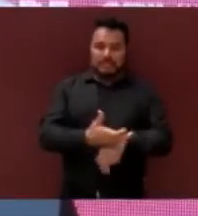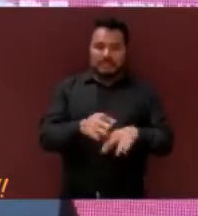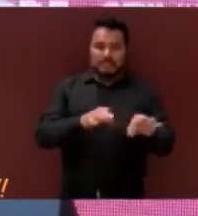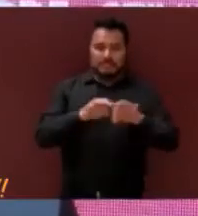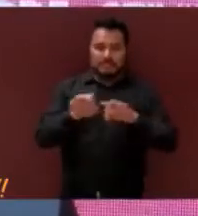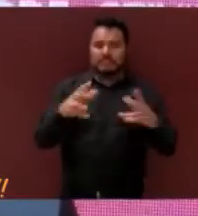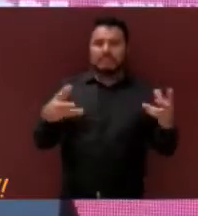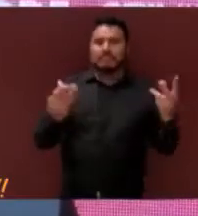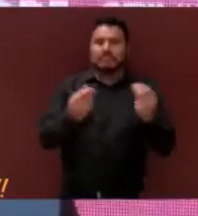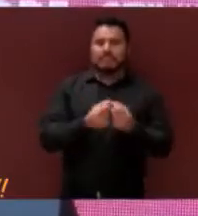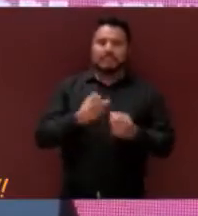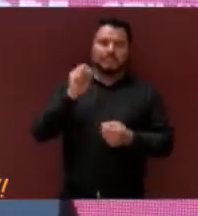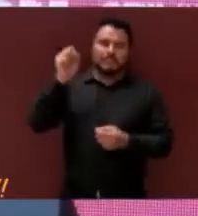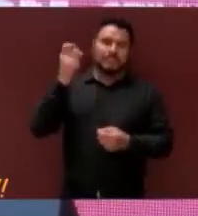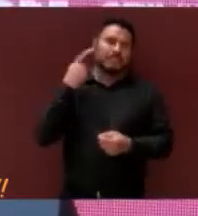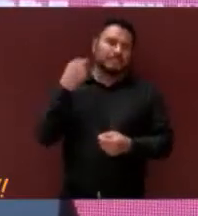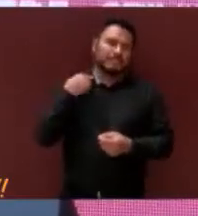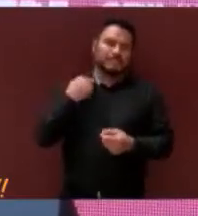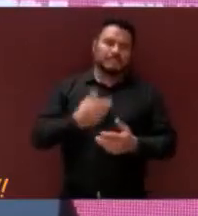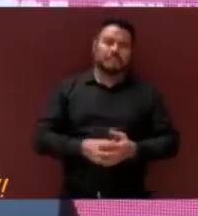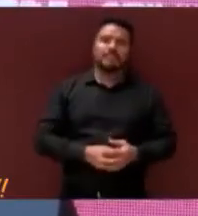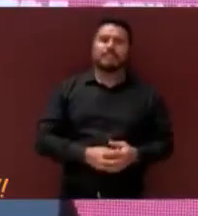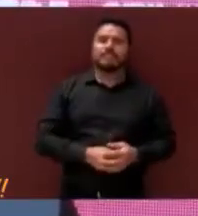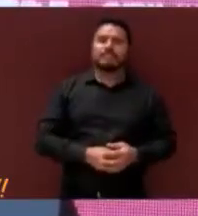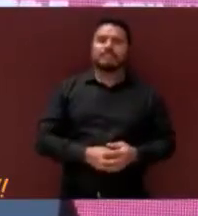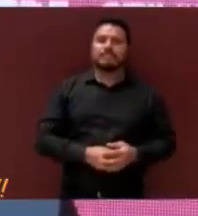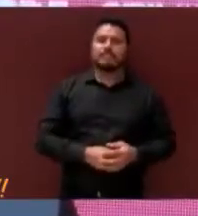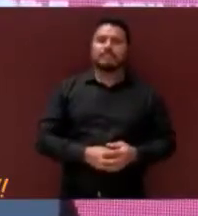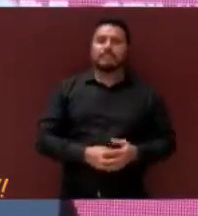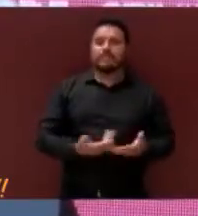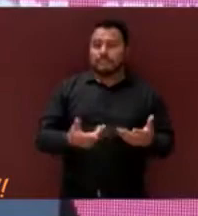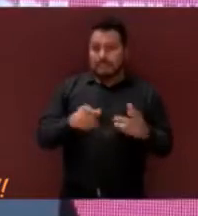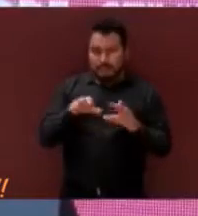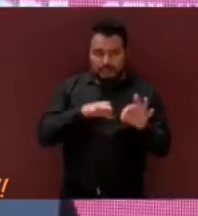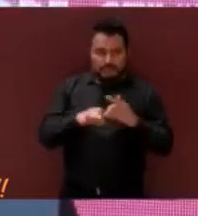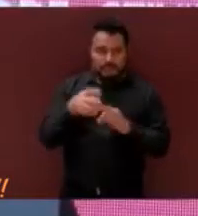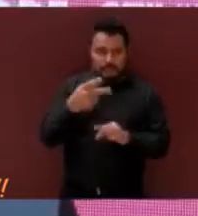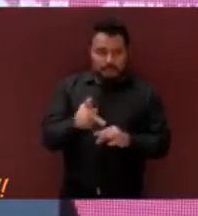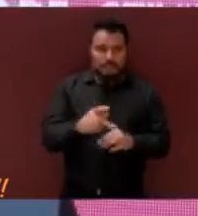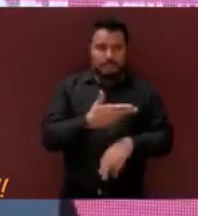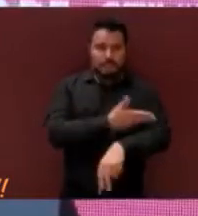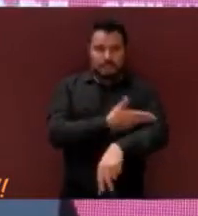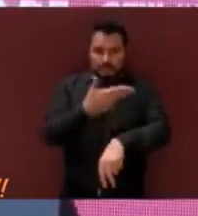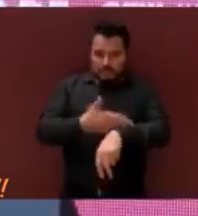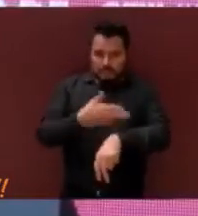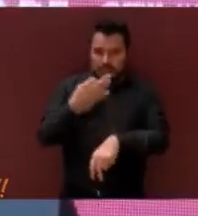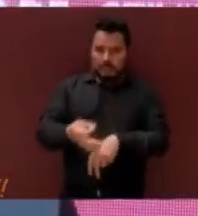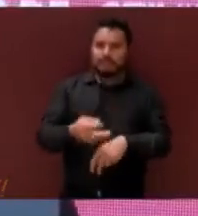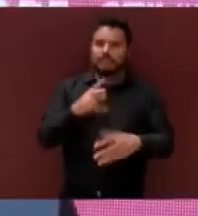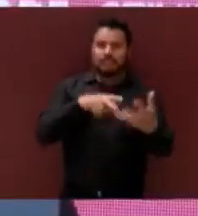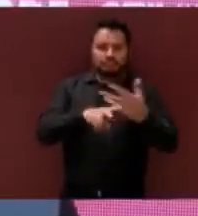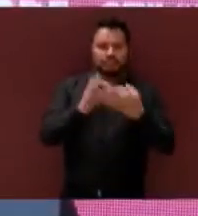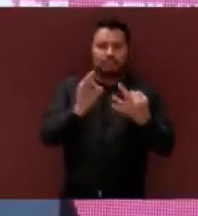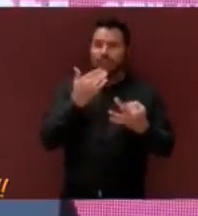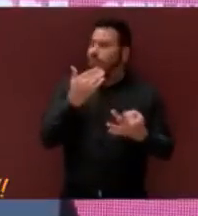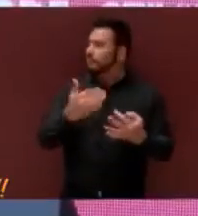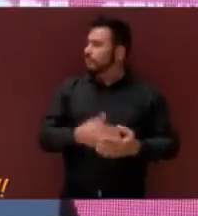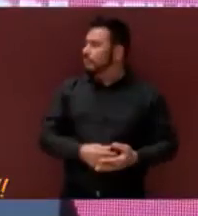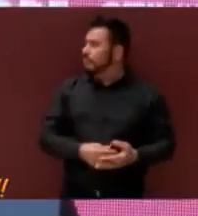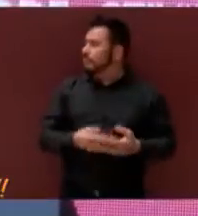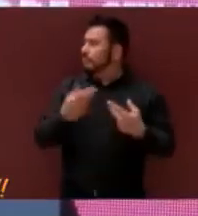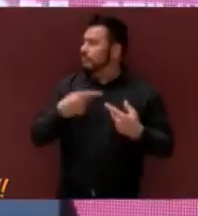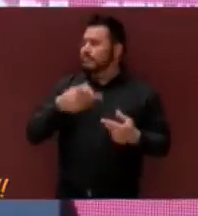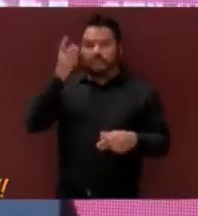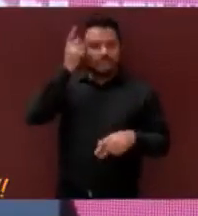de la sindicatura procuradora. Por su trabajo honrado y transparente. A los